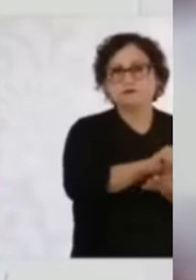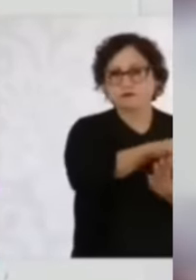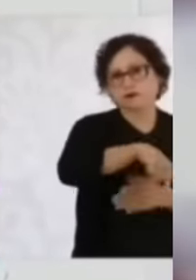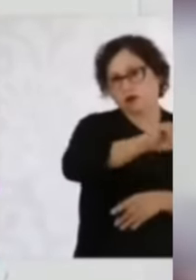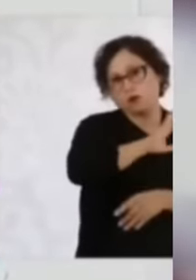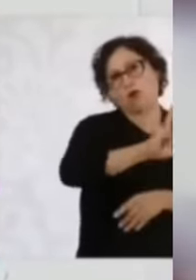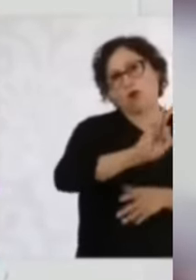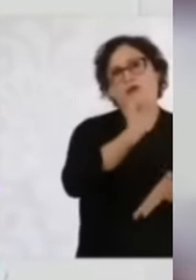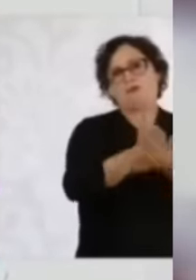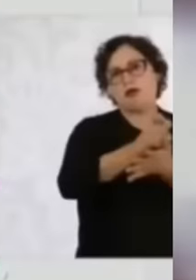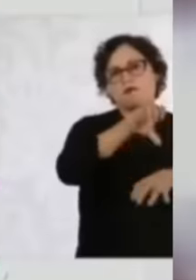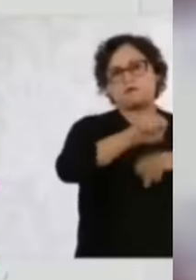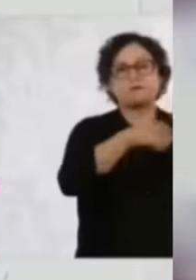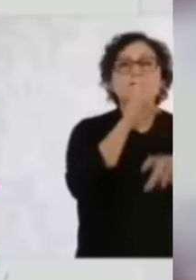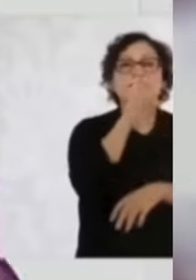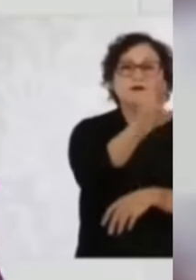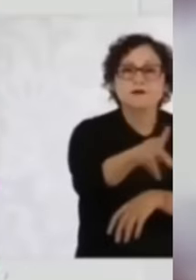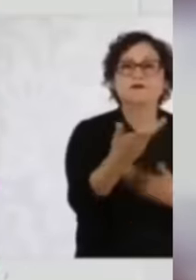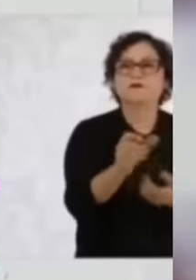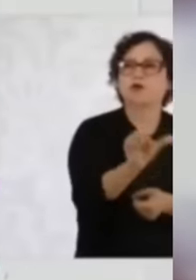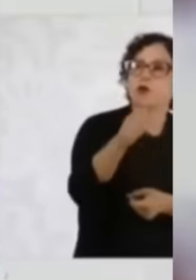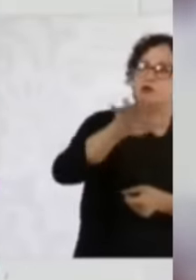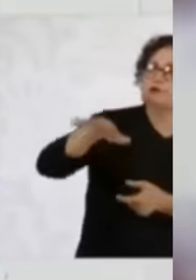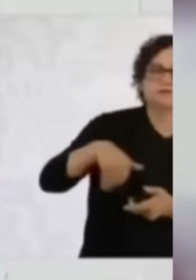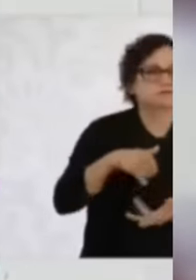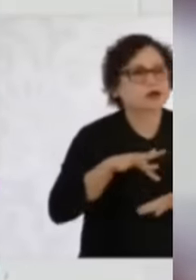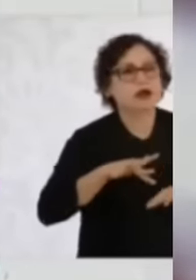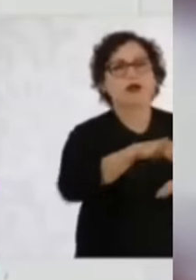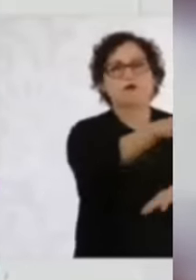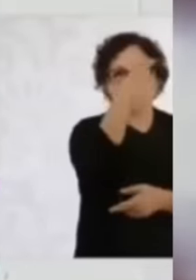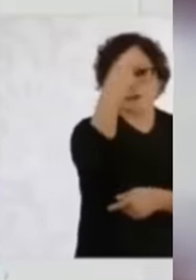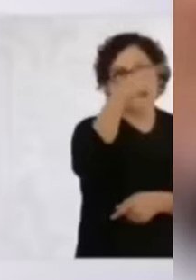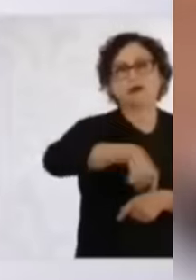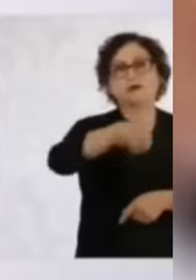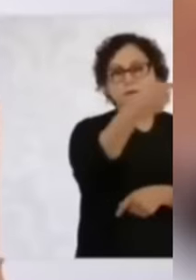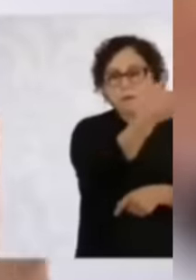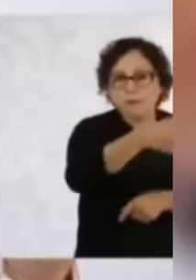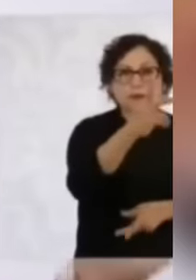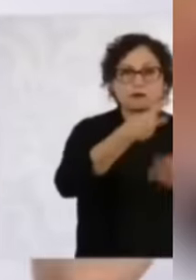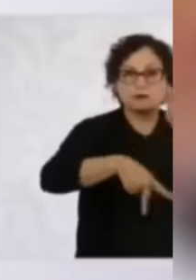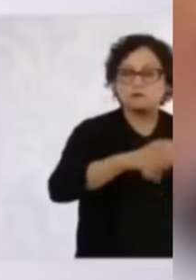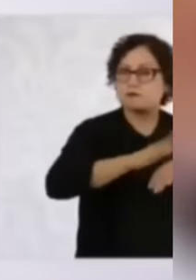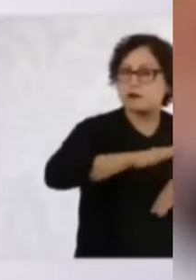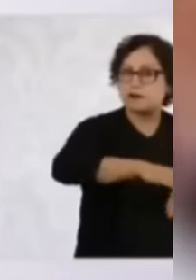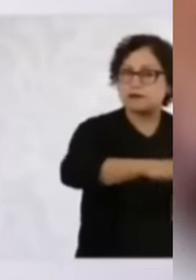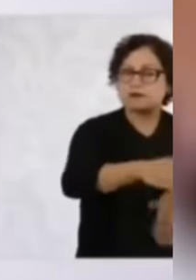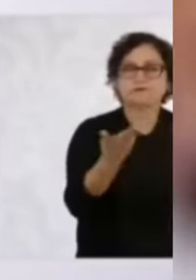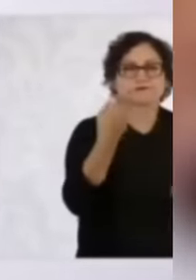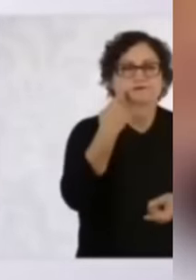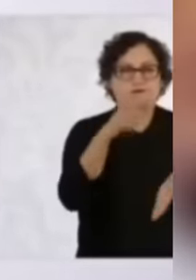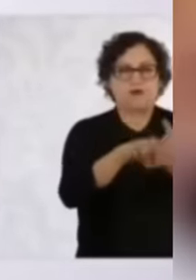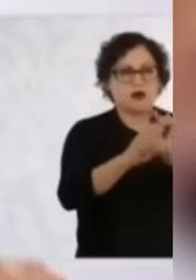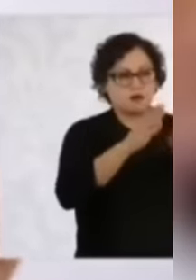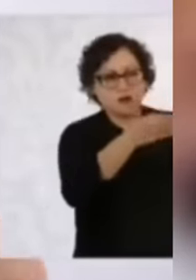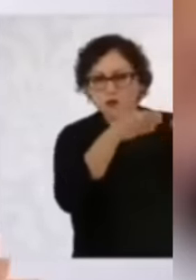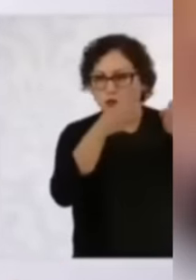la presidenta también expuso como la cuarta transformación ha enfrentado una campaña de desprestigio impulsado tanto